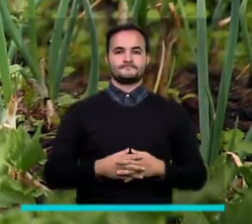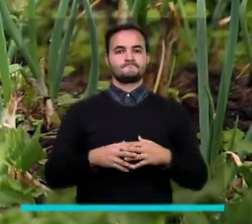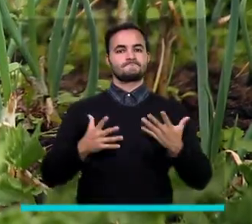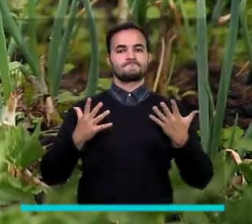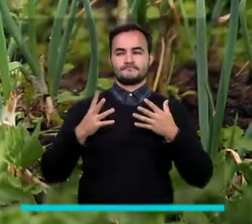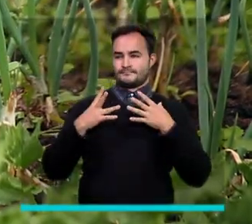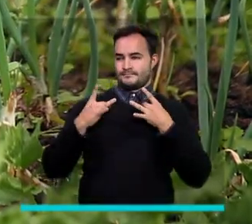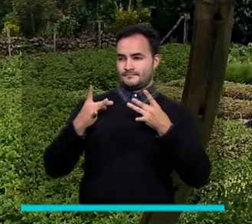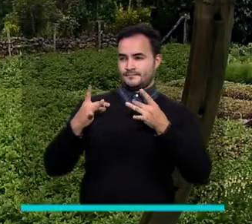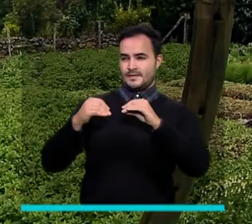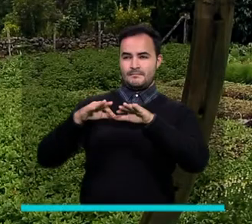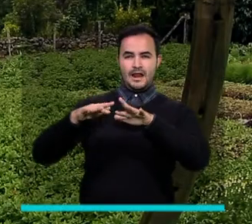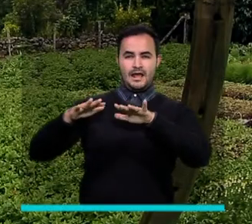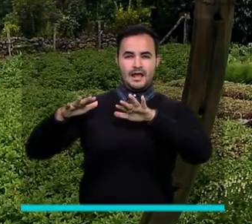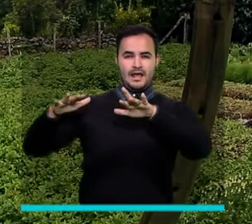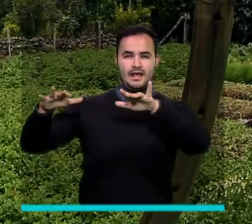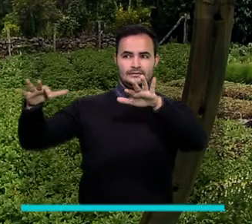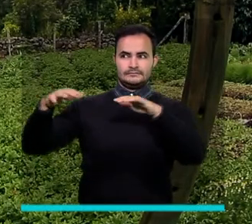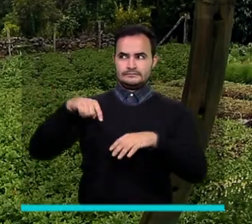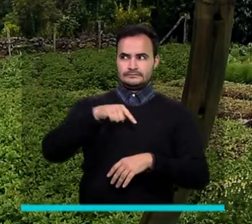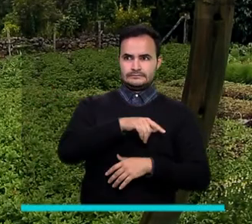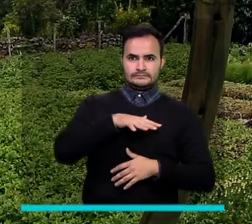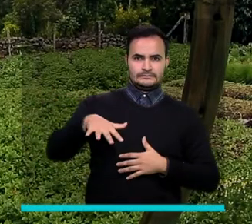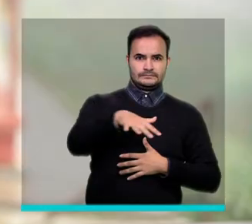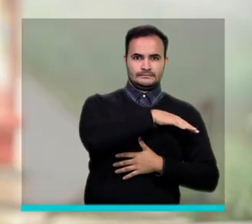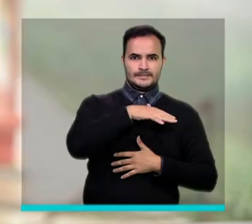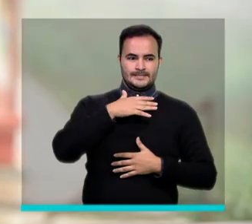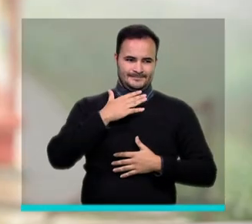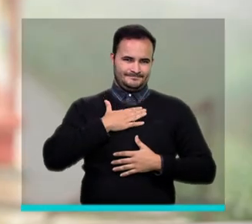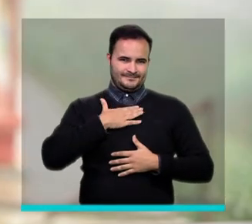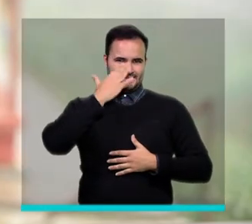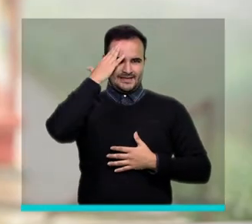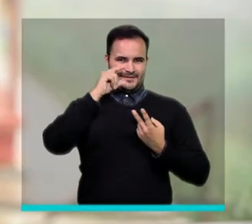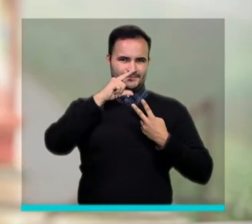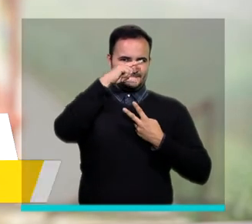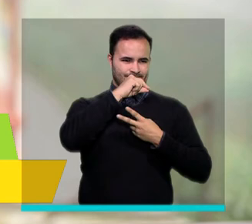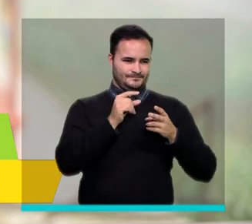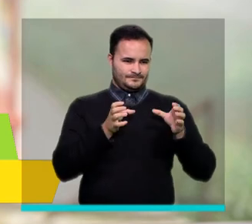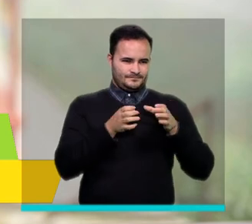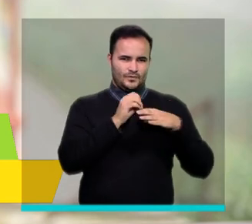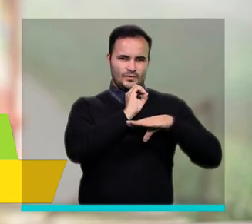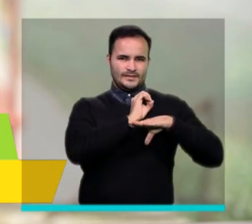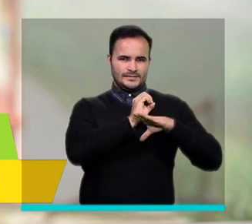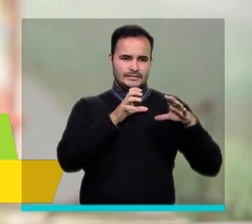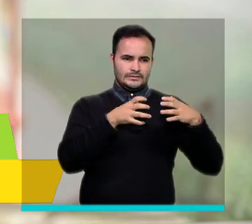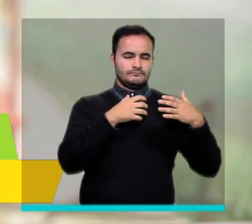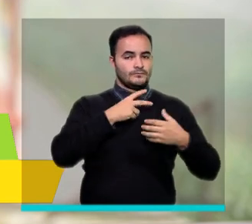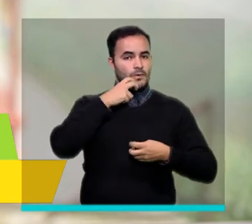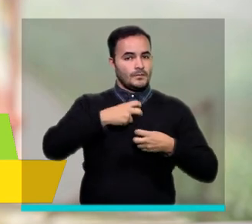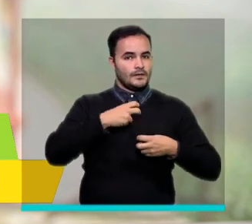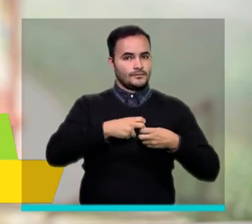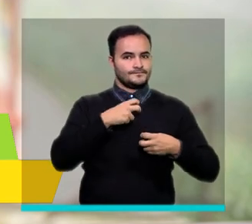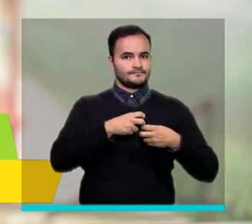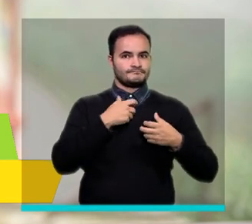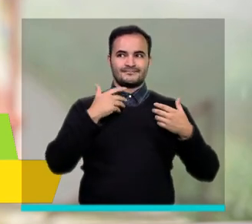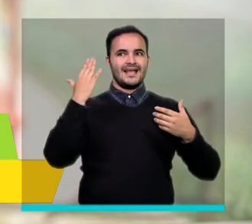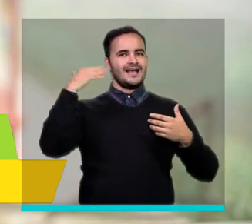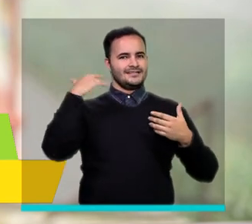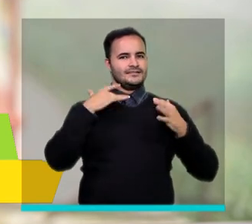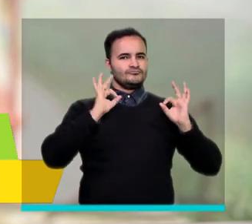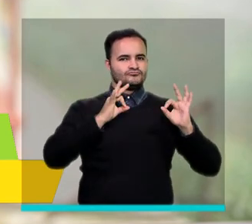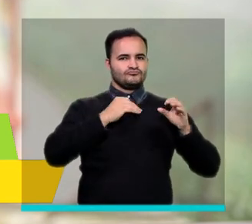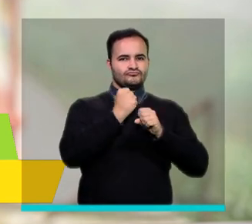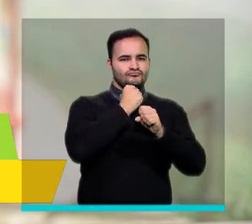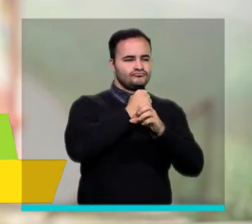La pandemia para nosotros como cooperativa ha sido muy difícil inicialmente, ya que muchos de nuestros productos